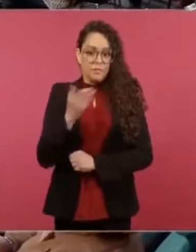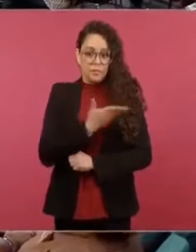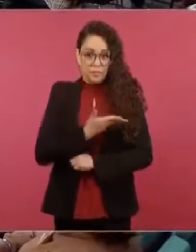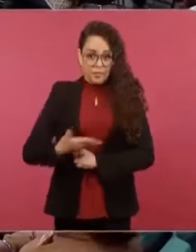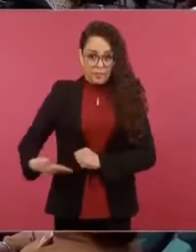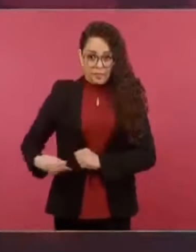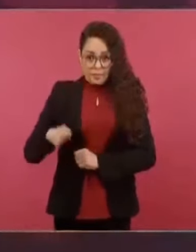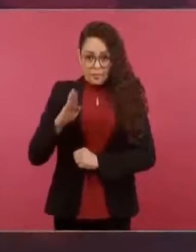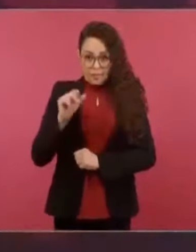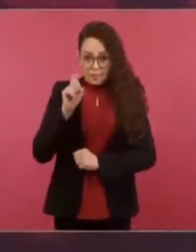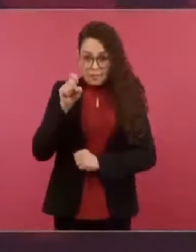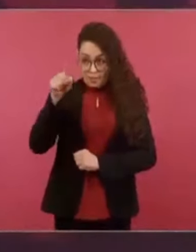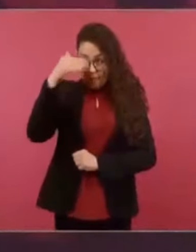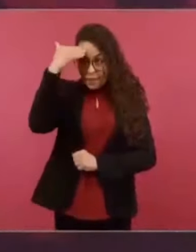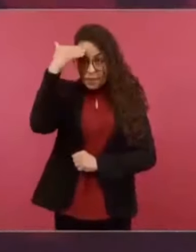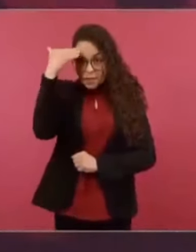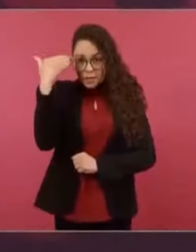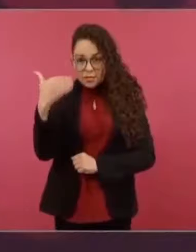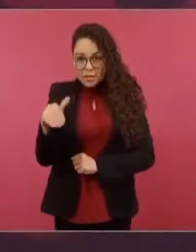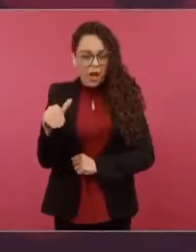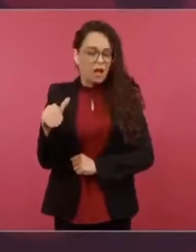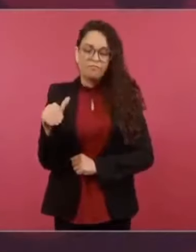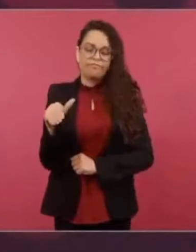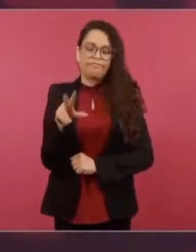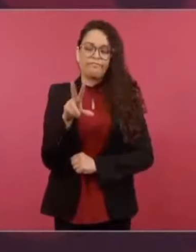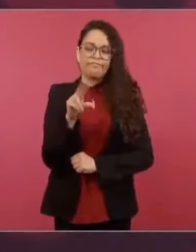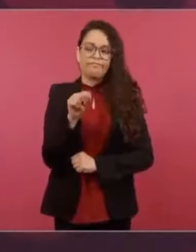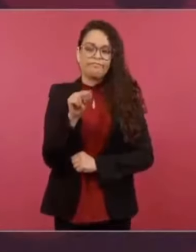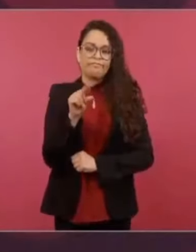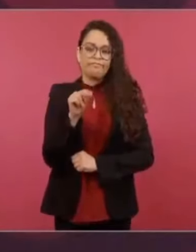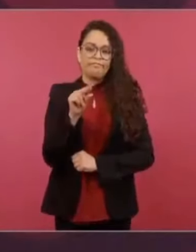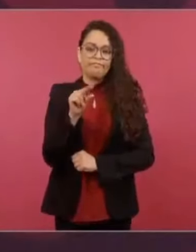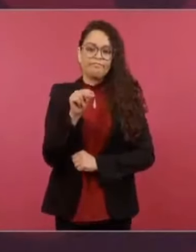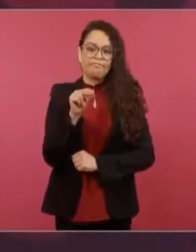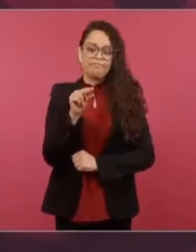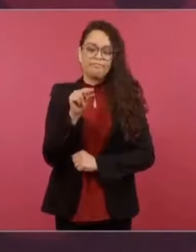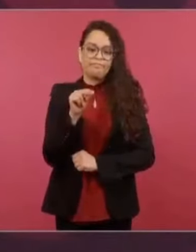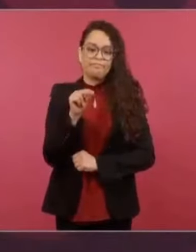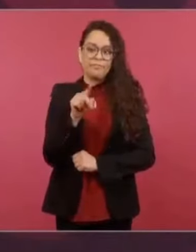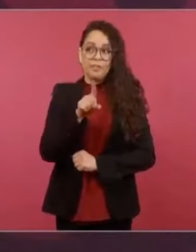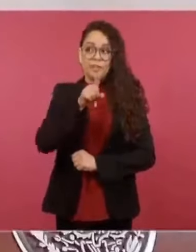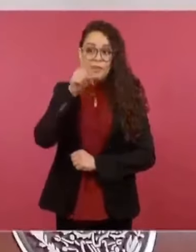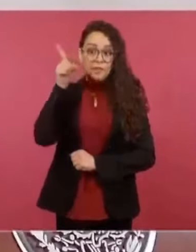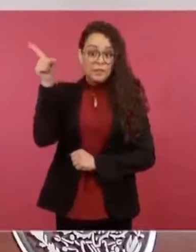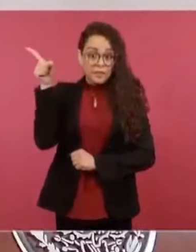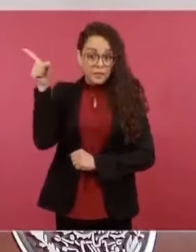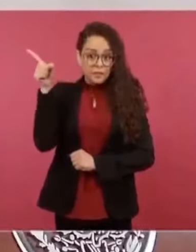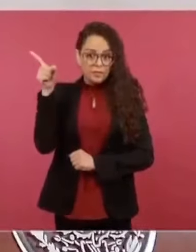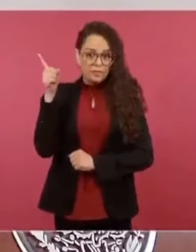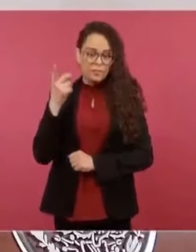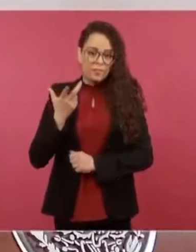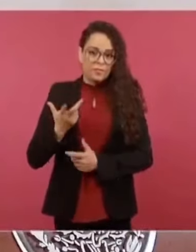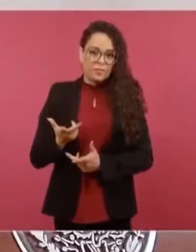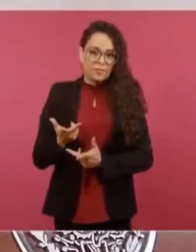que habían tomado la decisión en el Departamento de Estado.